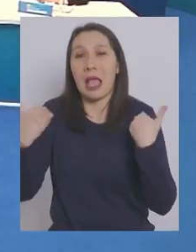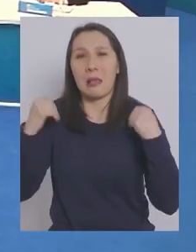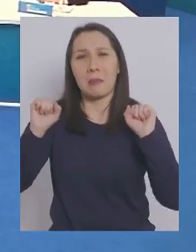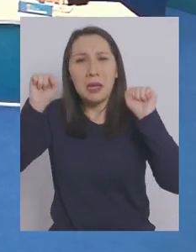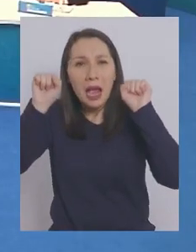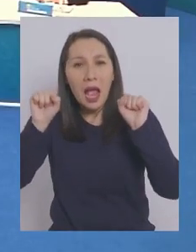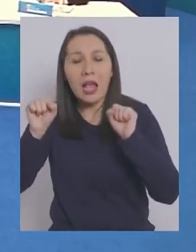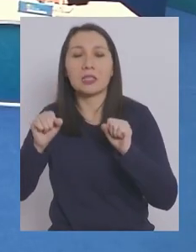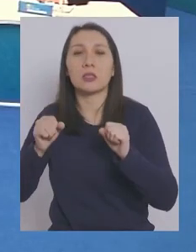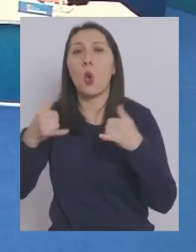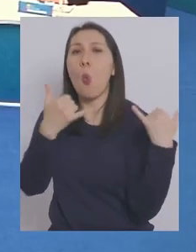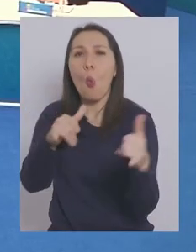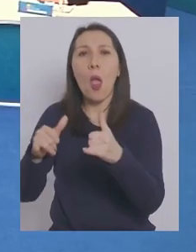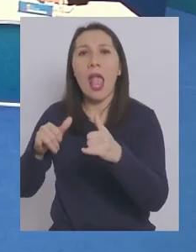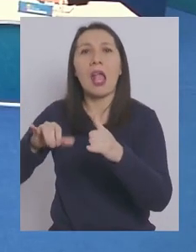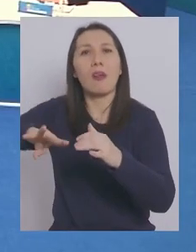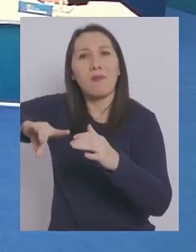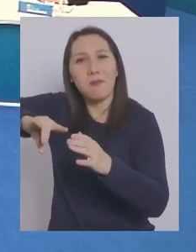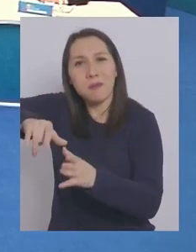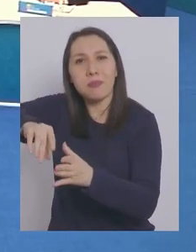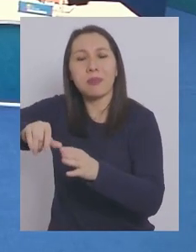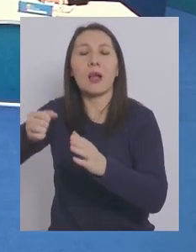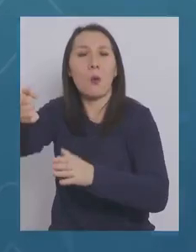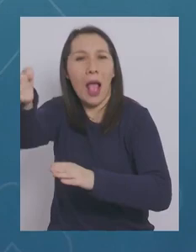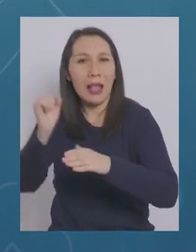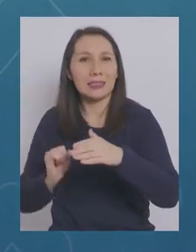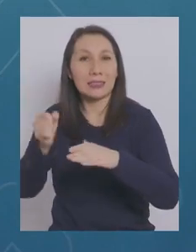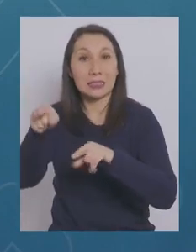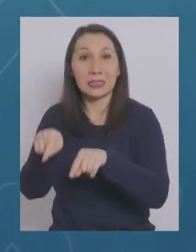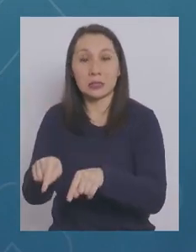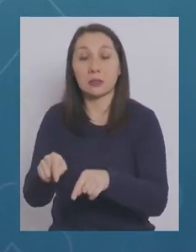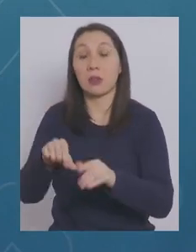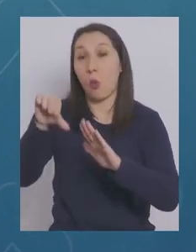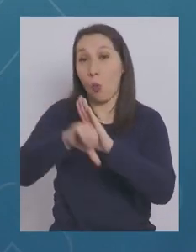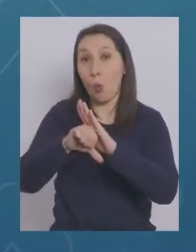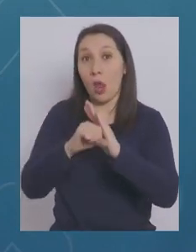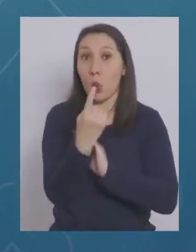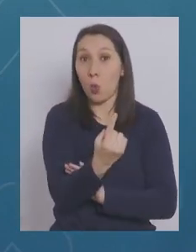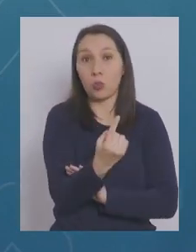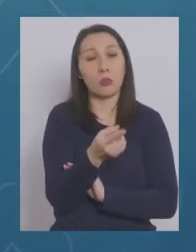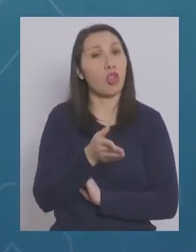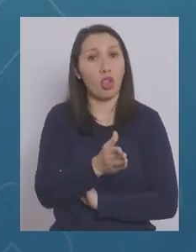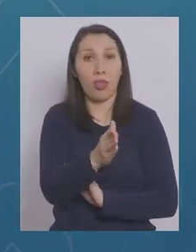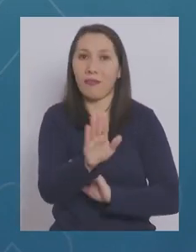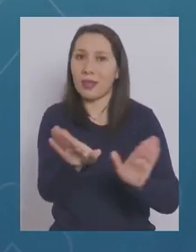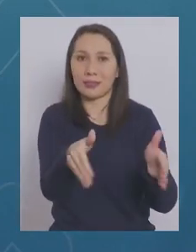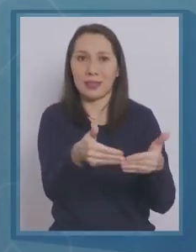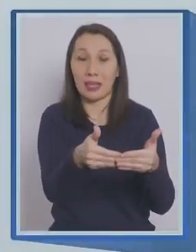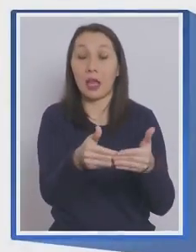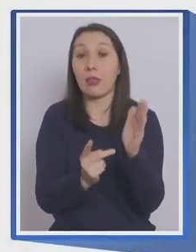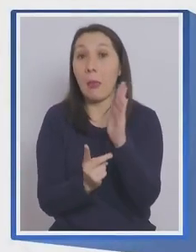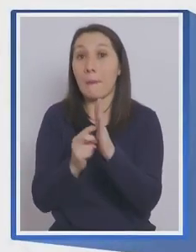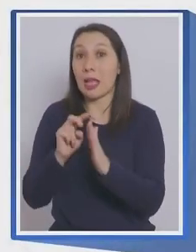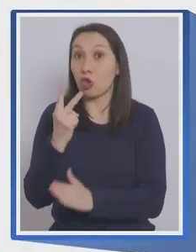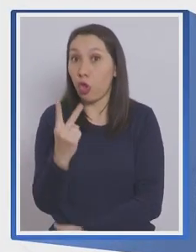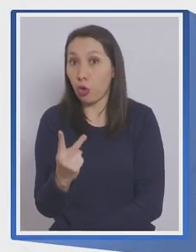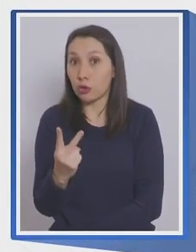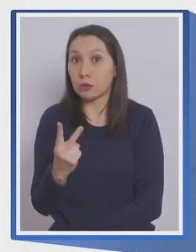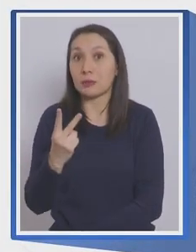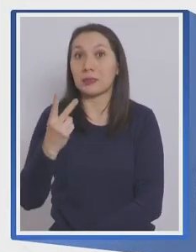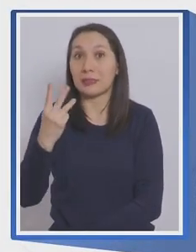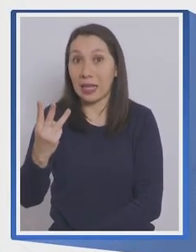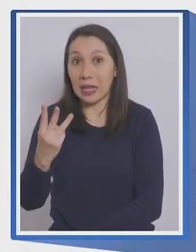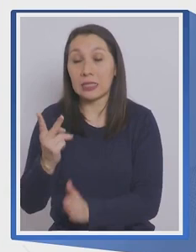o casinos de juego. En cuarentena, ustedes saben, estas actividades continúan cerradas. En transición y preparación,